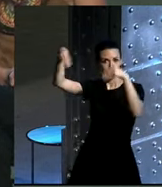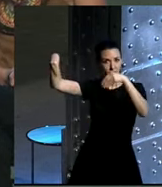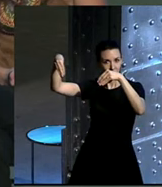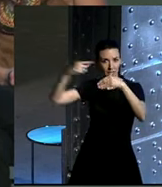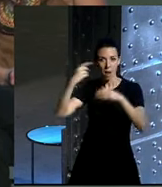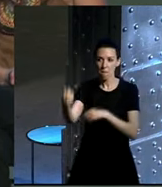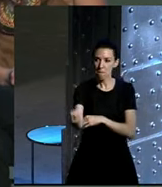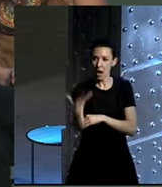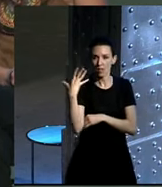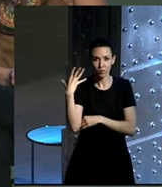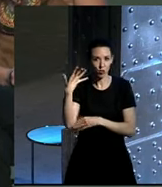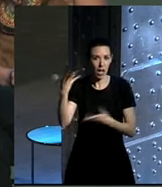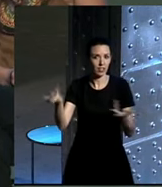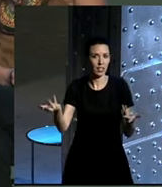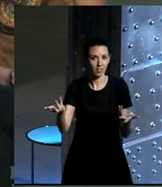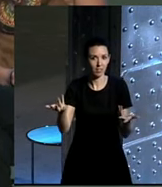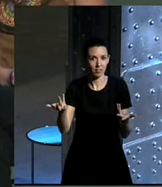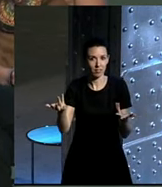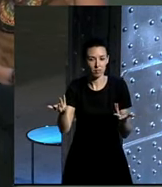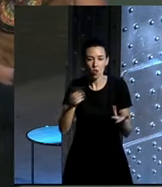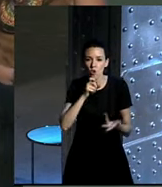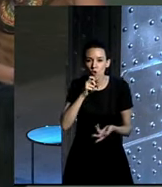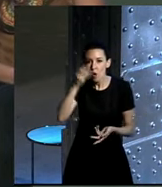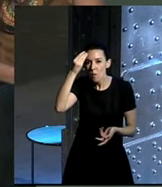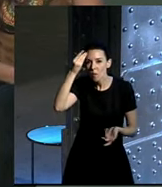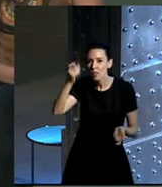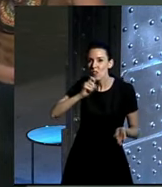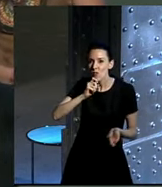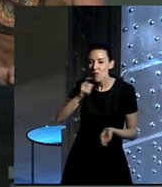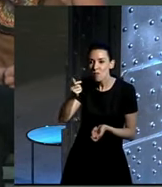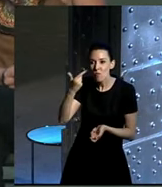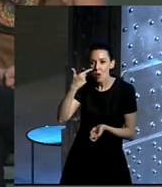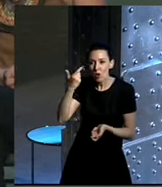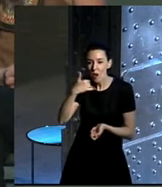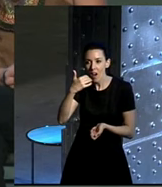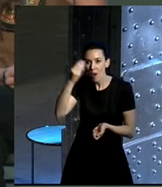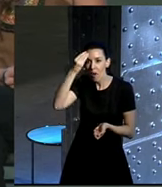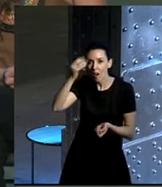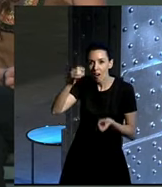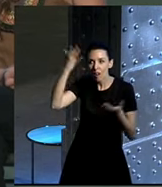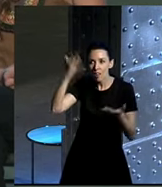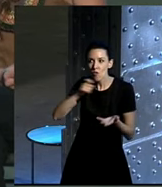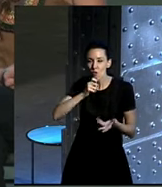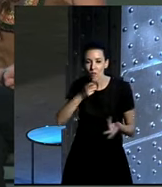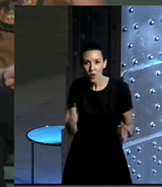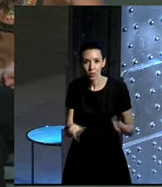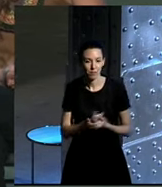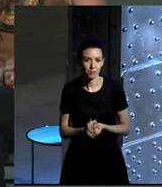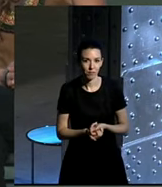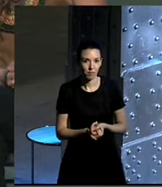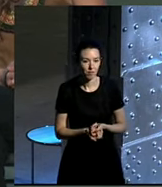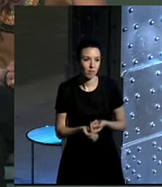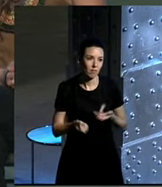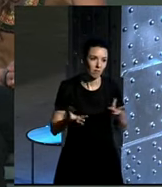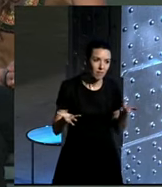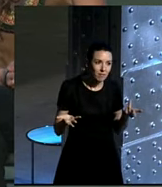el soporte que hayáis escogido, y ¿cómo os imagináis todo eso? ¿Lo tenéis un poco? ¿Os habéis hecho alguna idea de cómo va a ser? Pues, bueno.